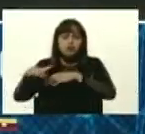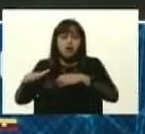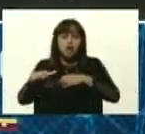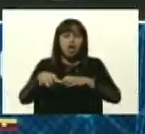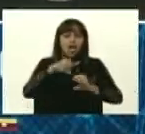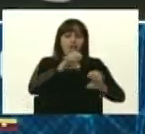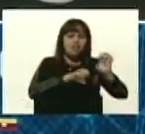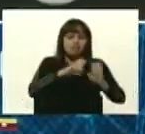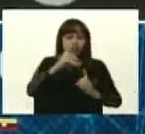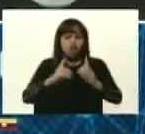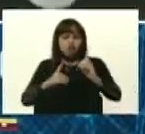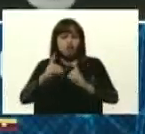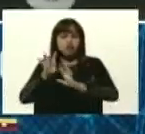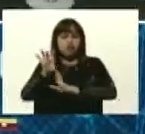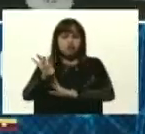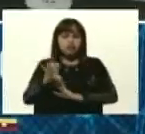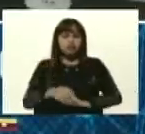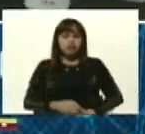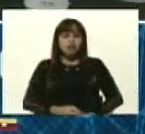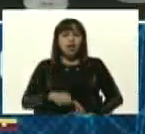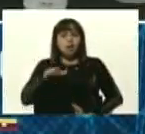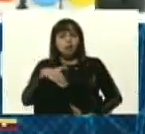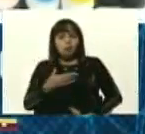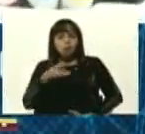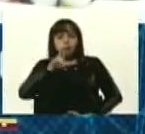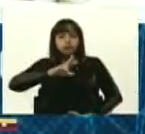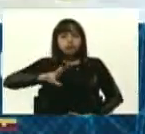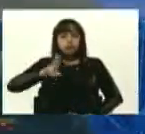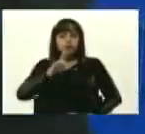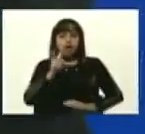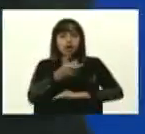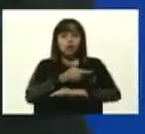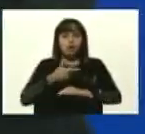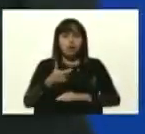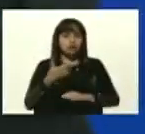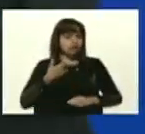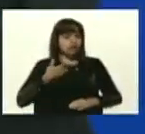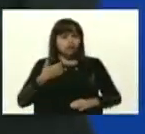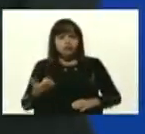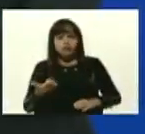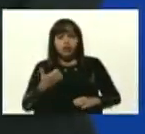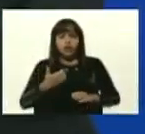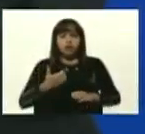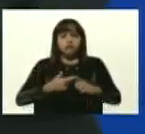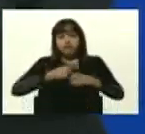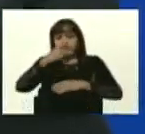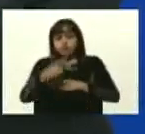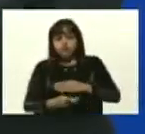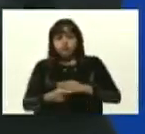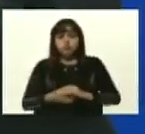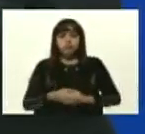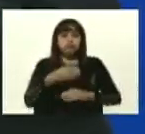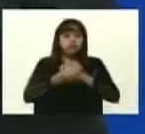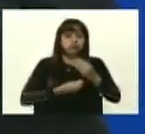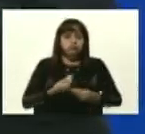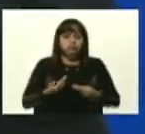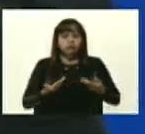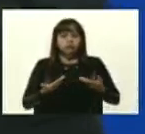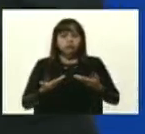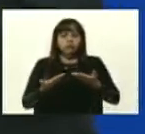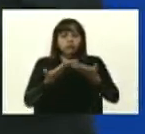país. Podemos implementar o puede el gobierno implementar un programa para hacer un estudio